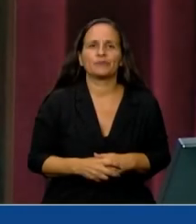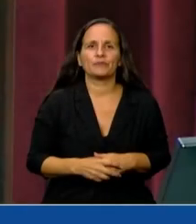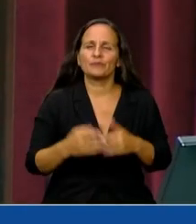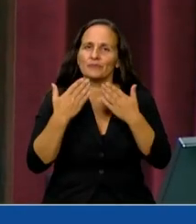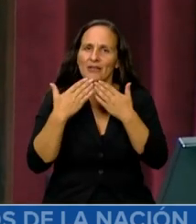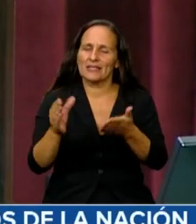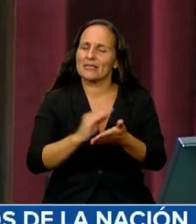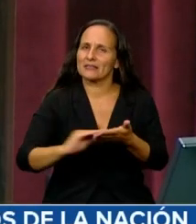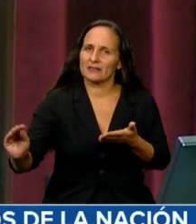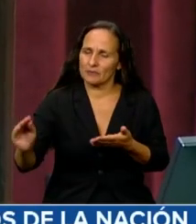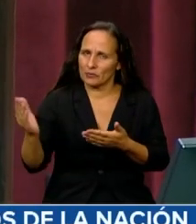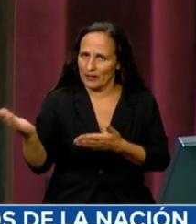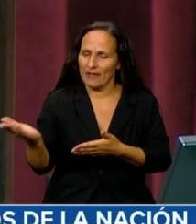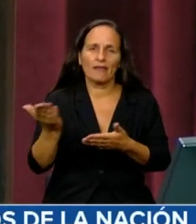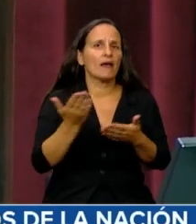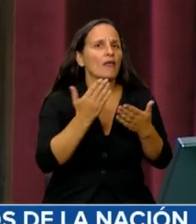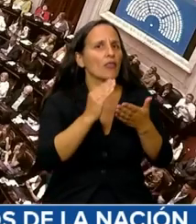Diputado Goyán, en uso de la palabra.